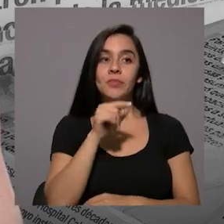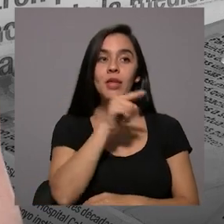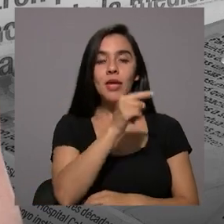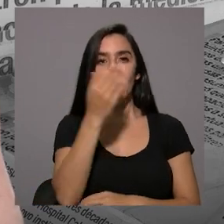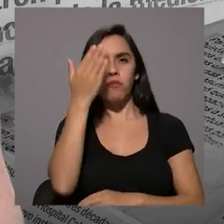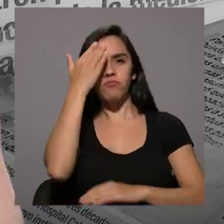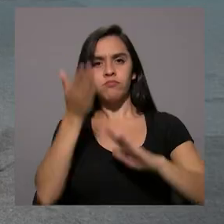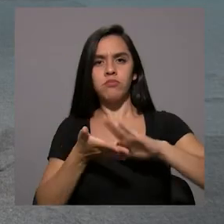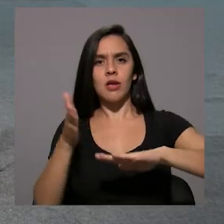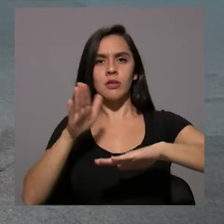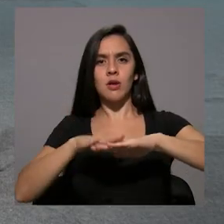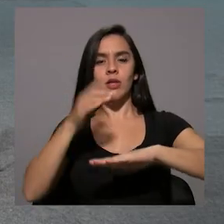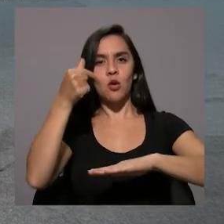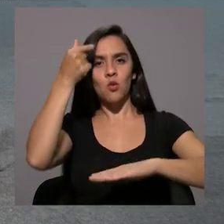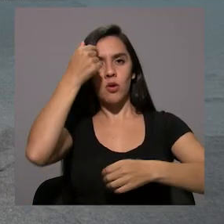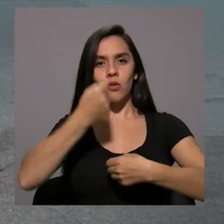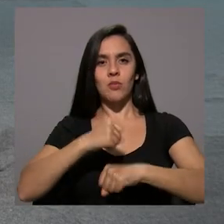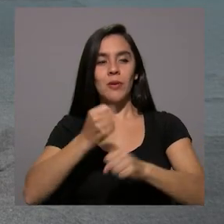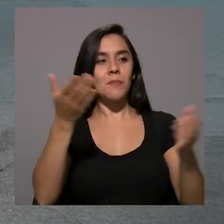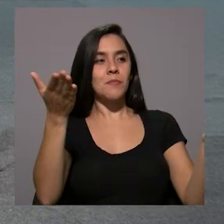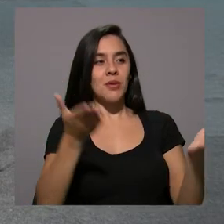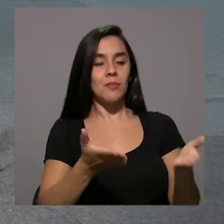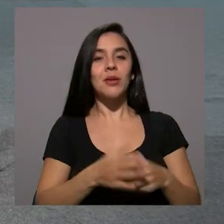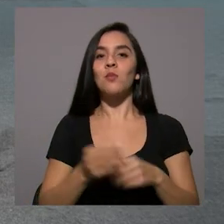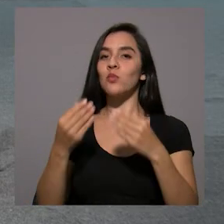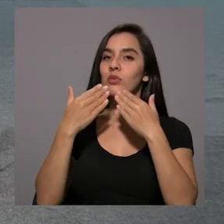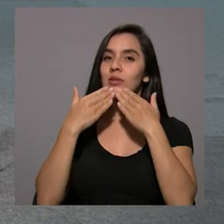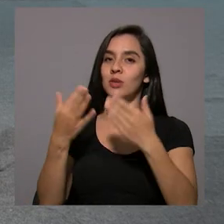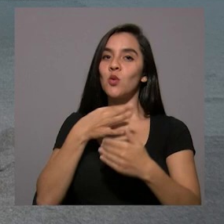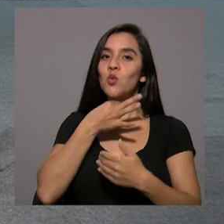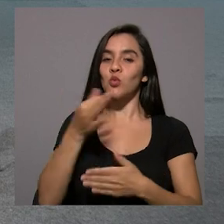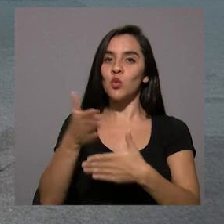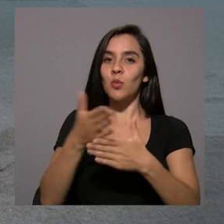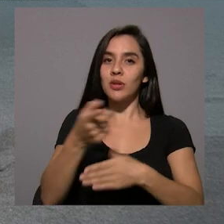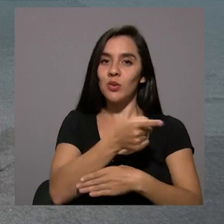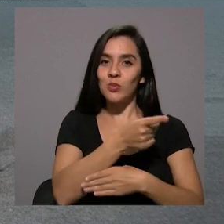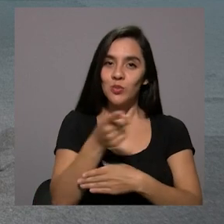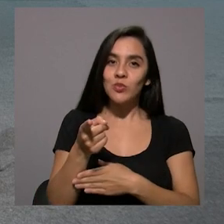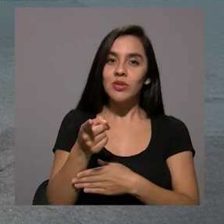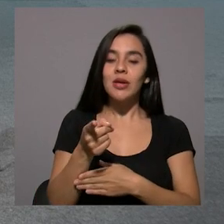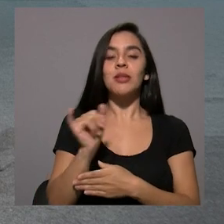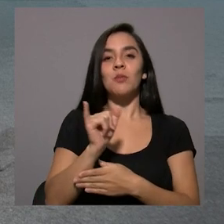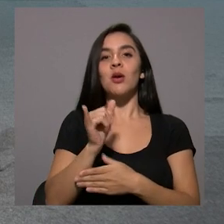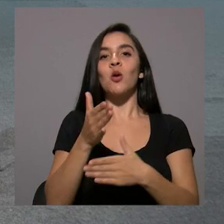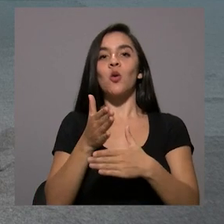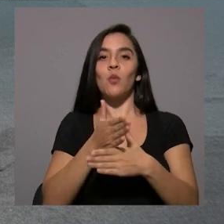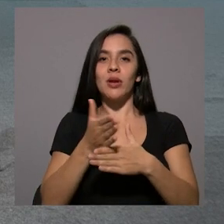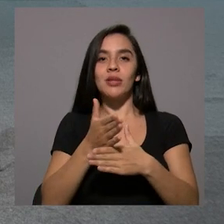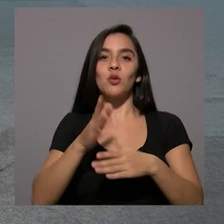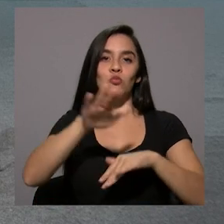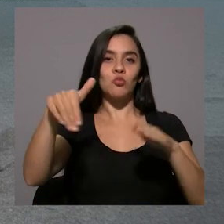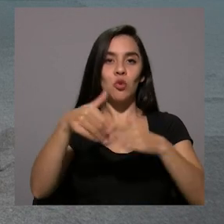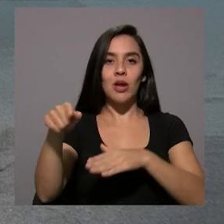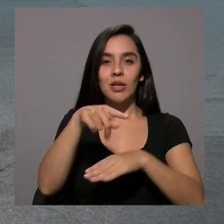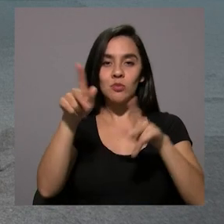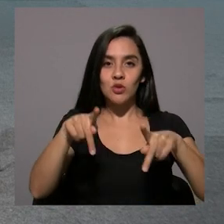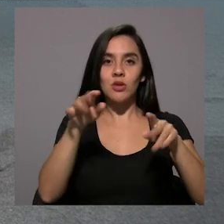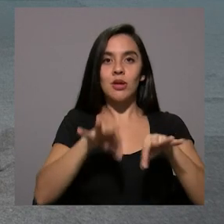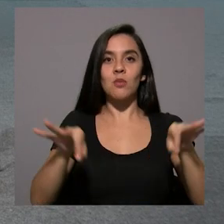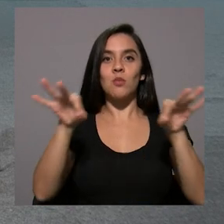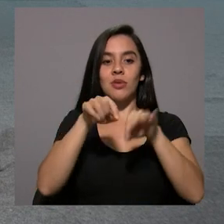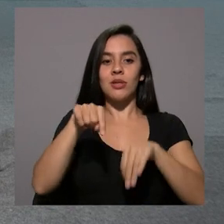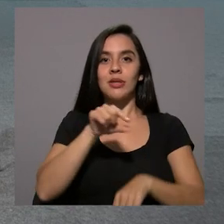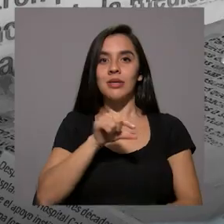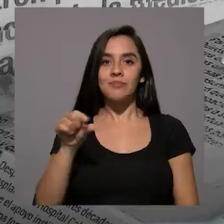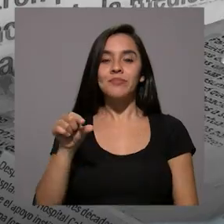experta en gobiernos locales. Bienvenida. Muchísimas gracias. Un gusto compartir con usted, por supuesto, con la audiencia en esta semana tan importante para el